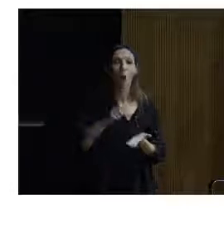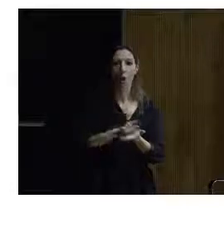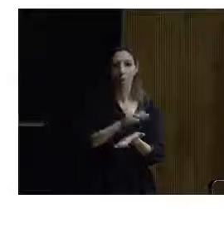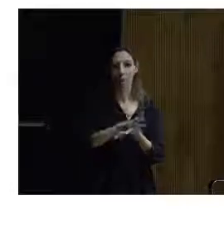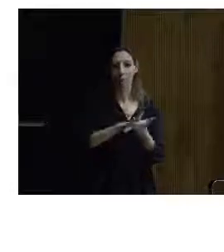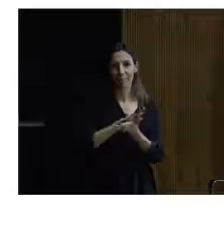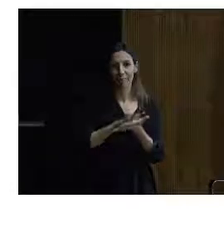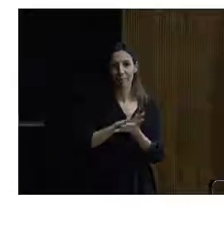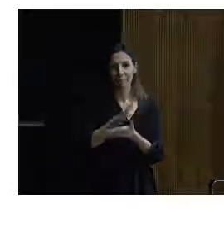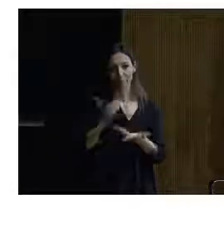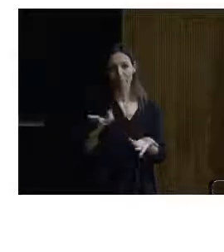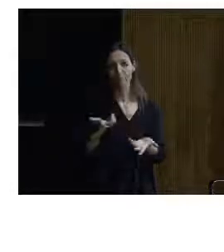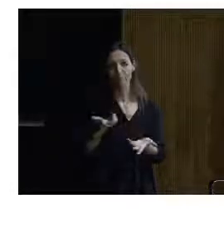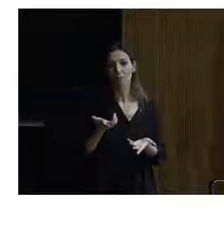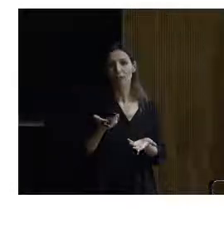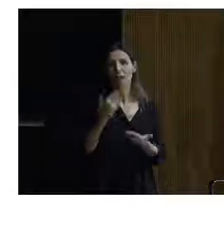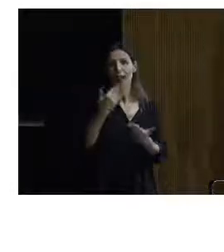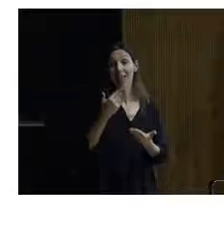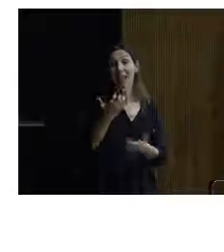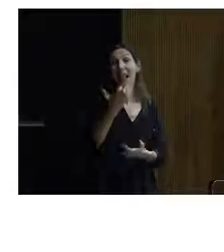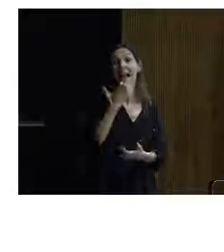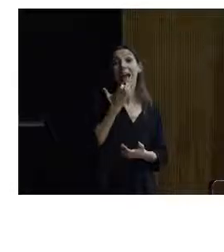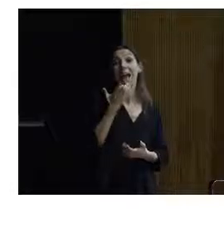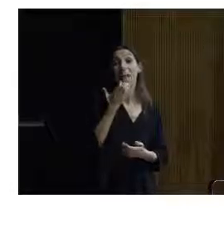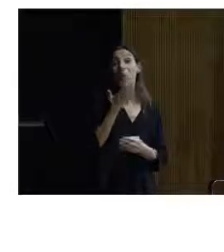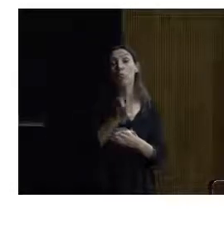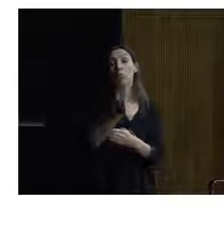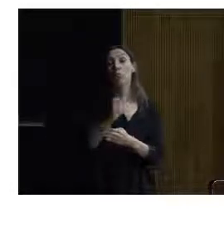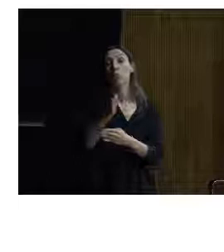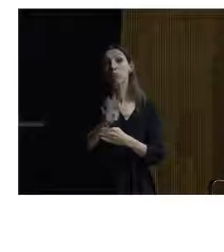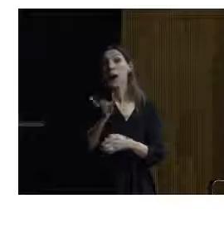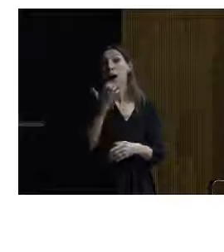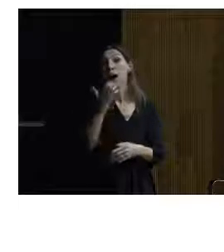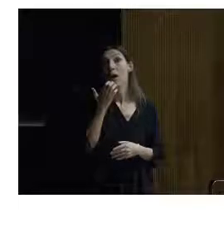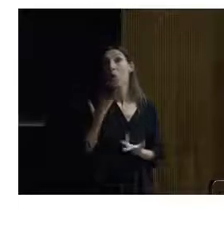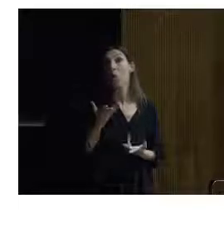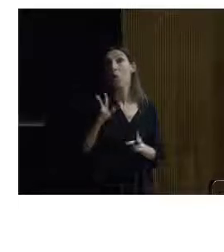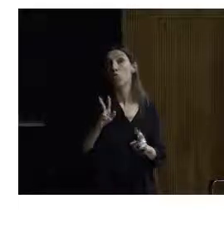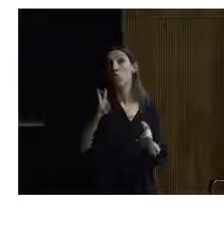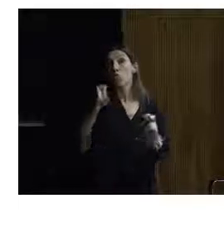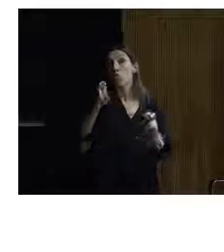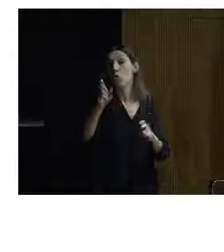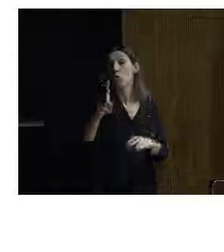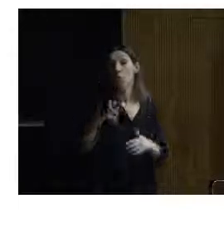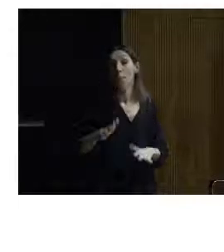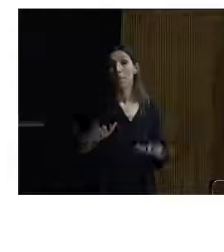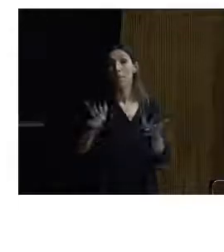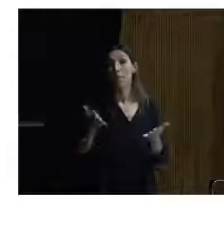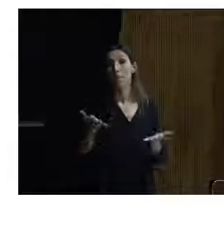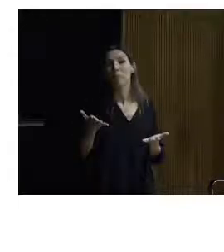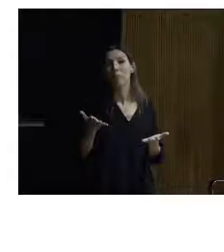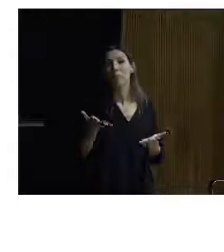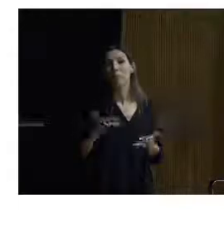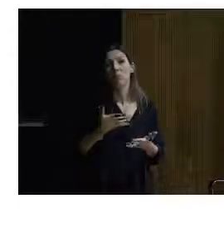lo largo de una serie de ejemplos que no son novedosos, pero que dirán